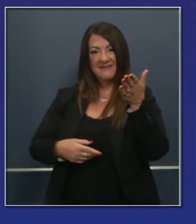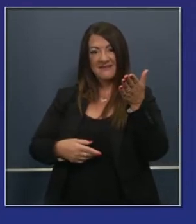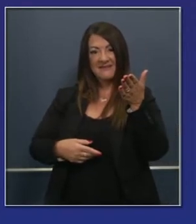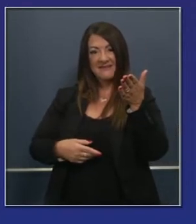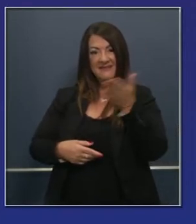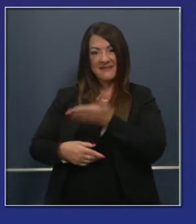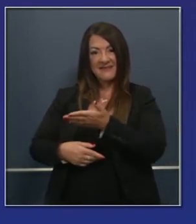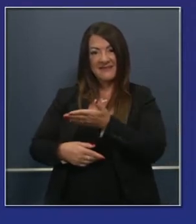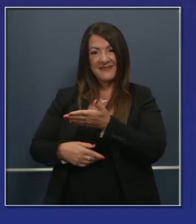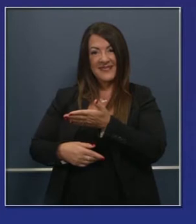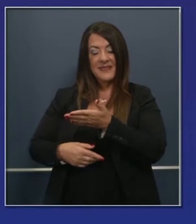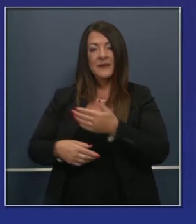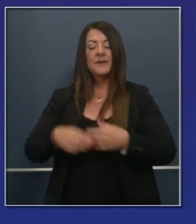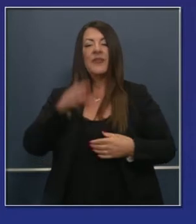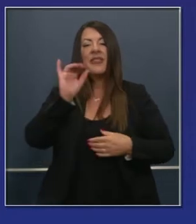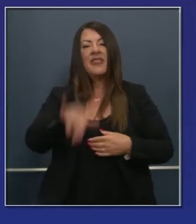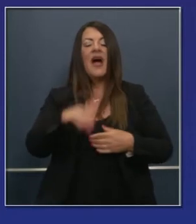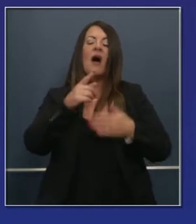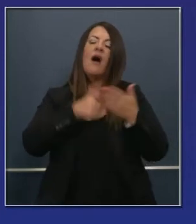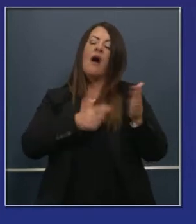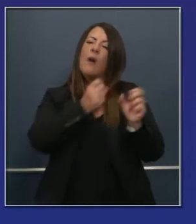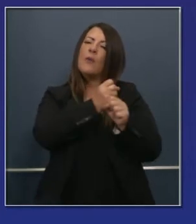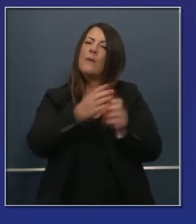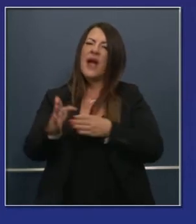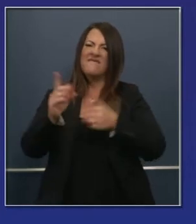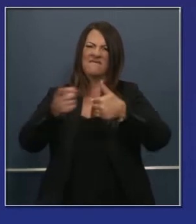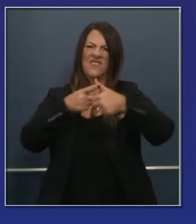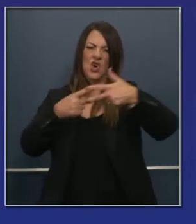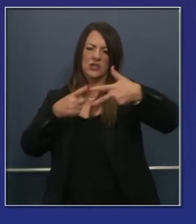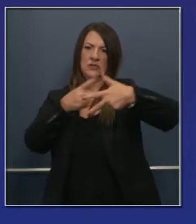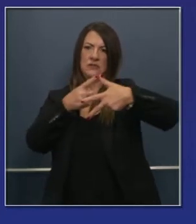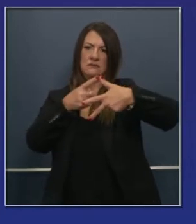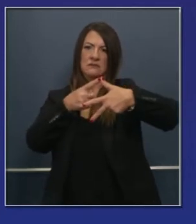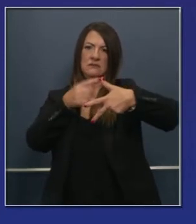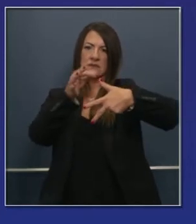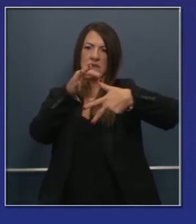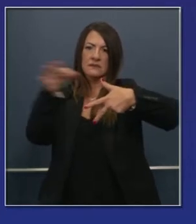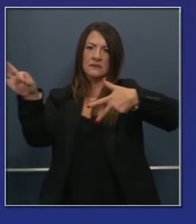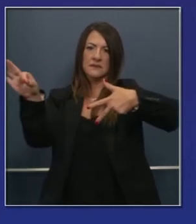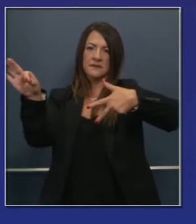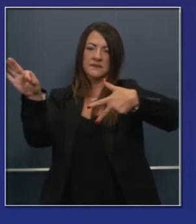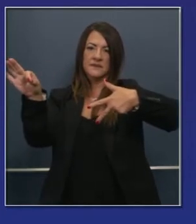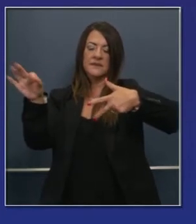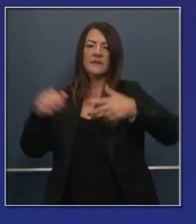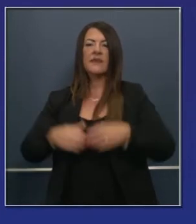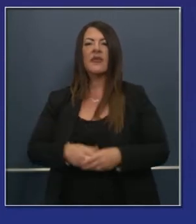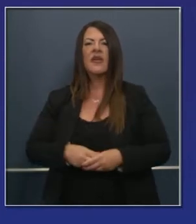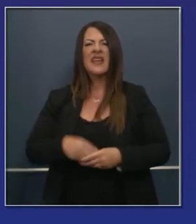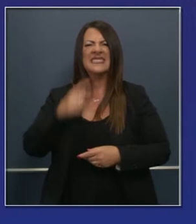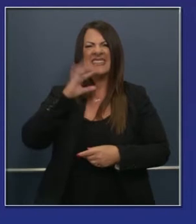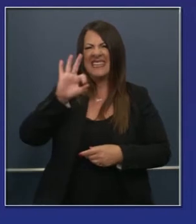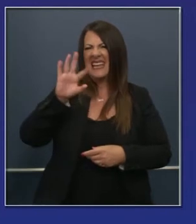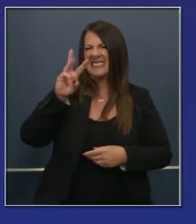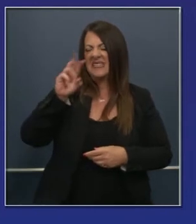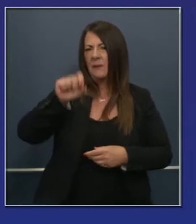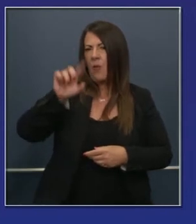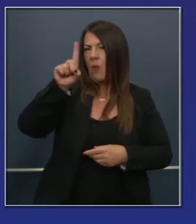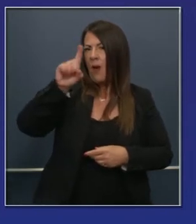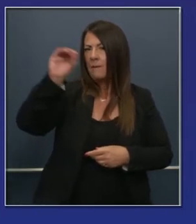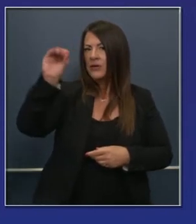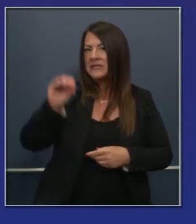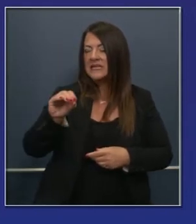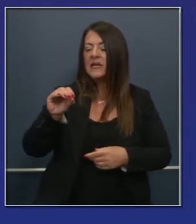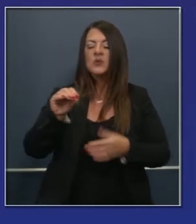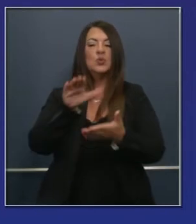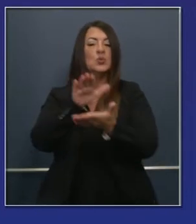diferentes preguntas relacionadas con nuestro nivel de preparación. El primer paso que ven allí es 96